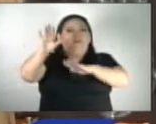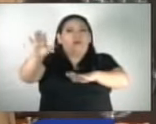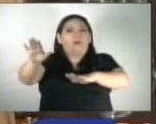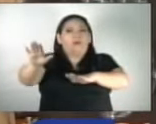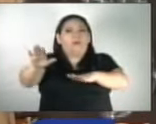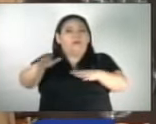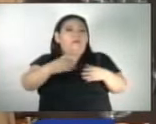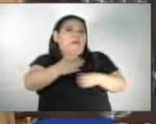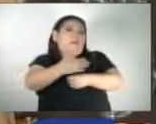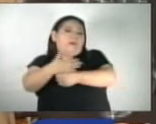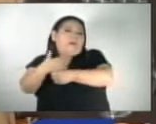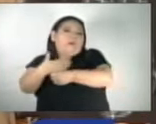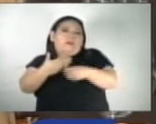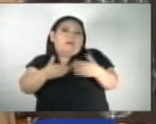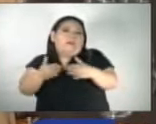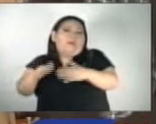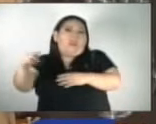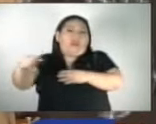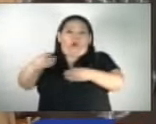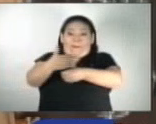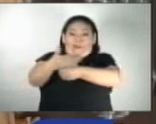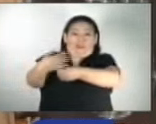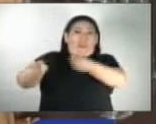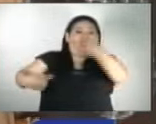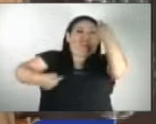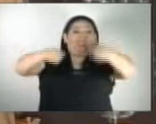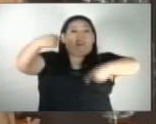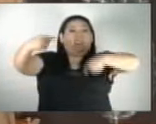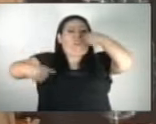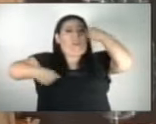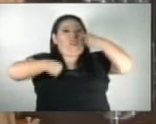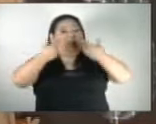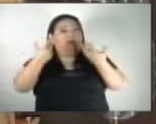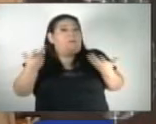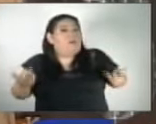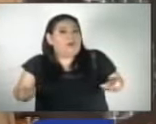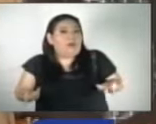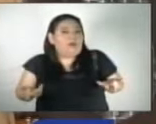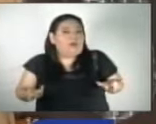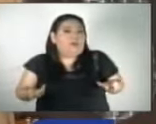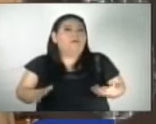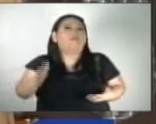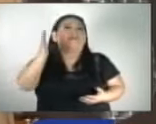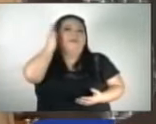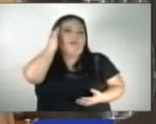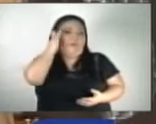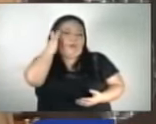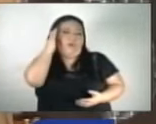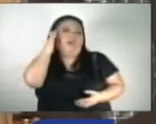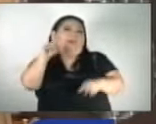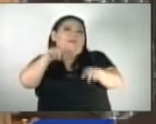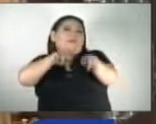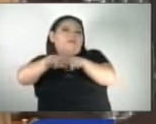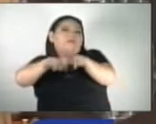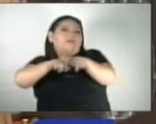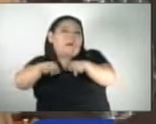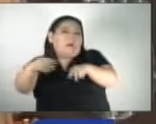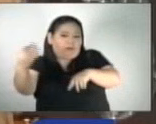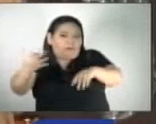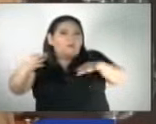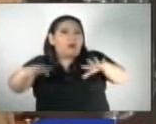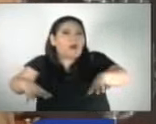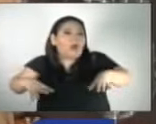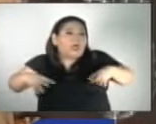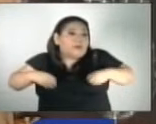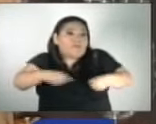del descrédito de los partidos políticos que nos han atacado y el cual pues como todo contendiente se debe